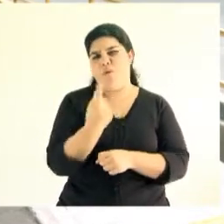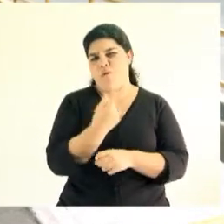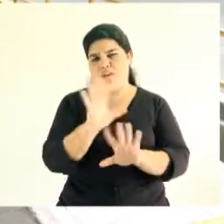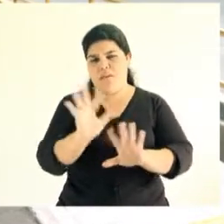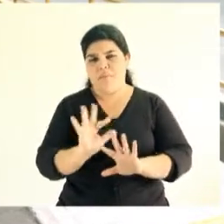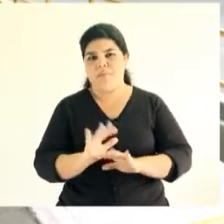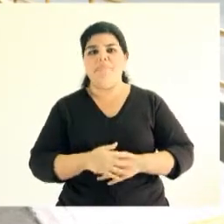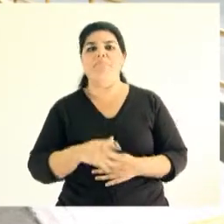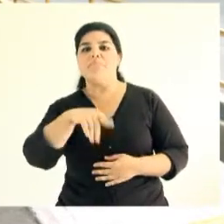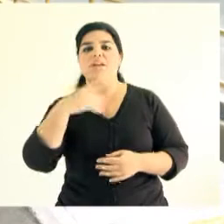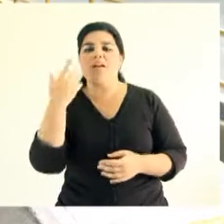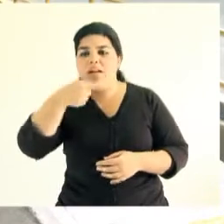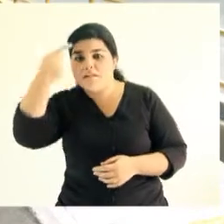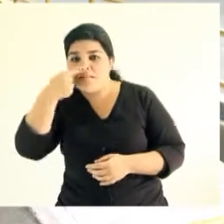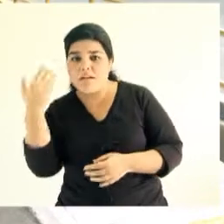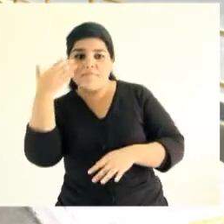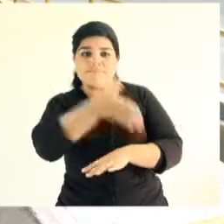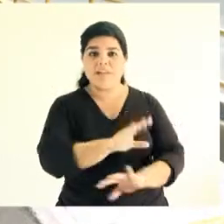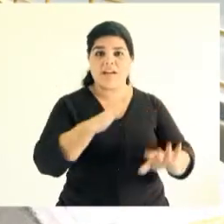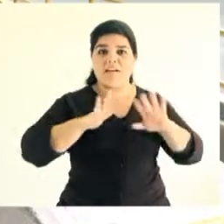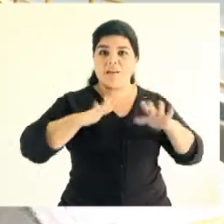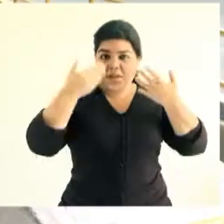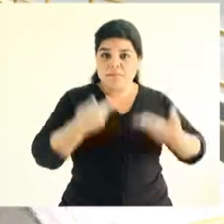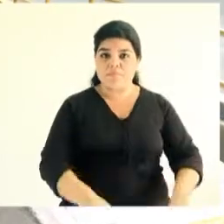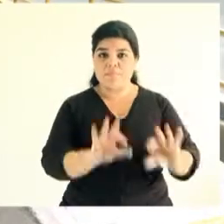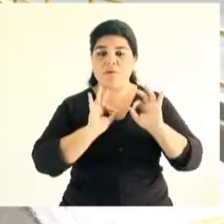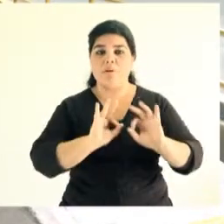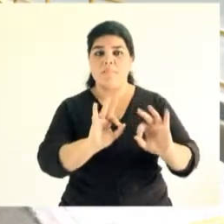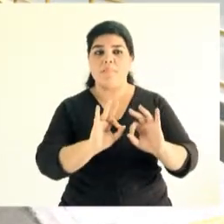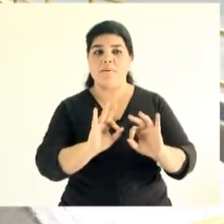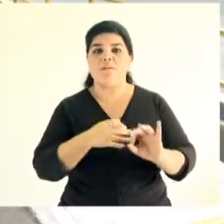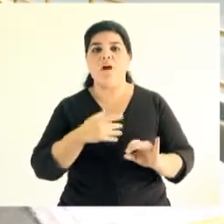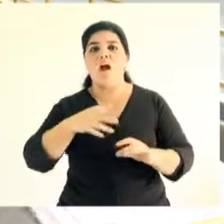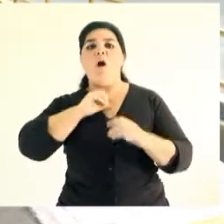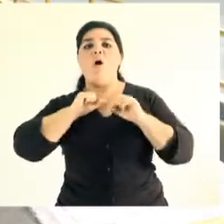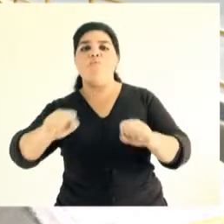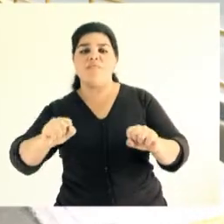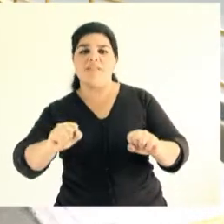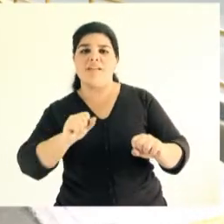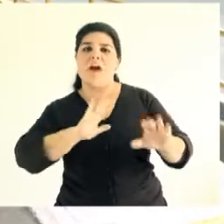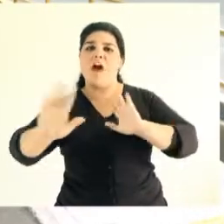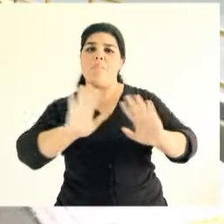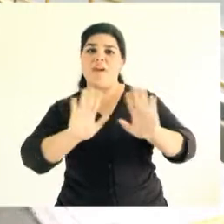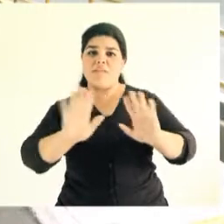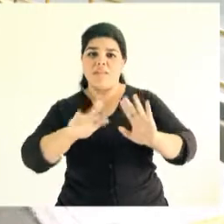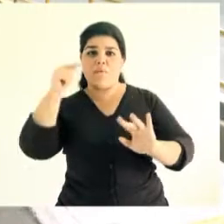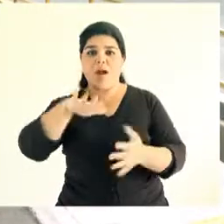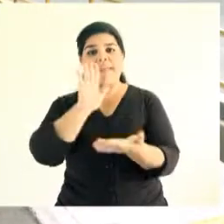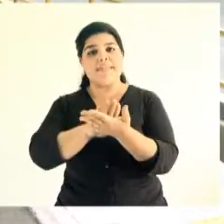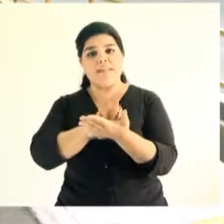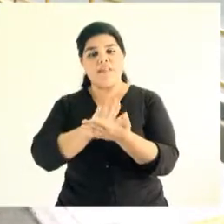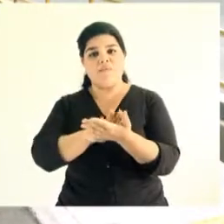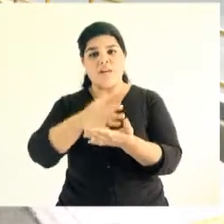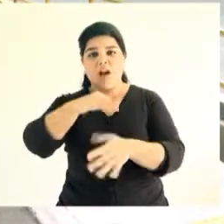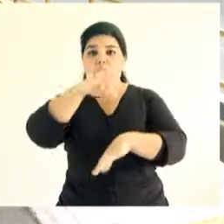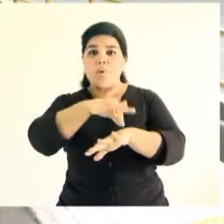Toda aquella persona que esté interesada en incorporarse a este programa de gimnasia integral tiene que venir por la oficina administrativa del programa preventivo ahí le van